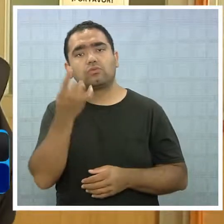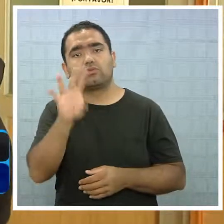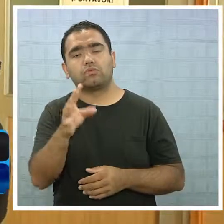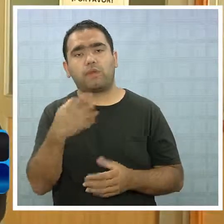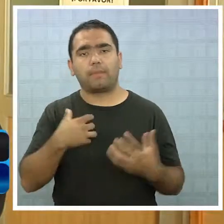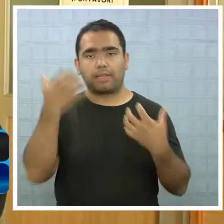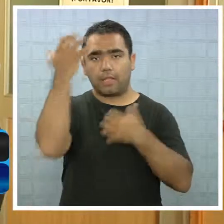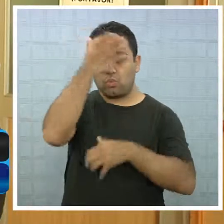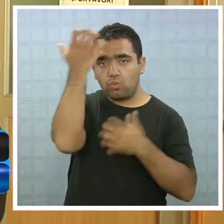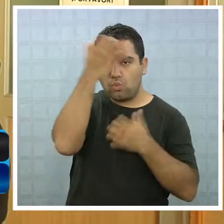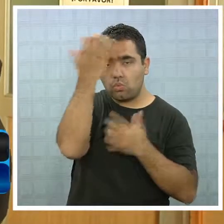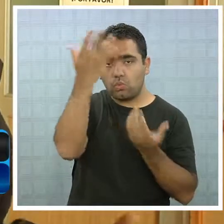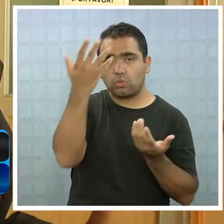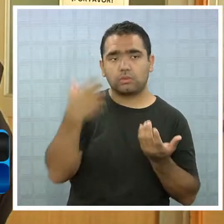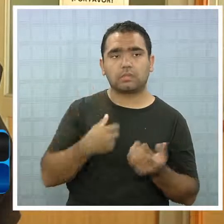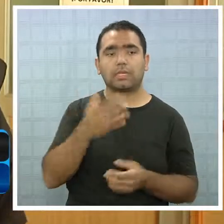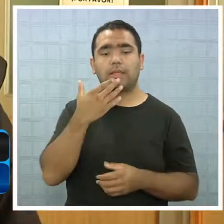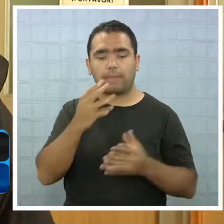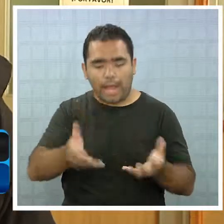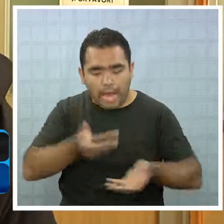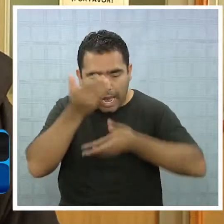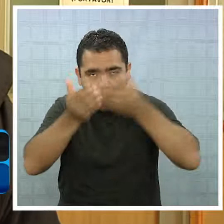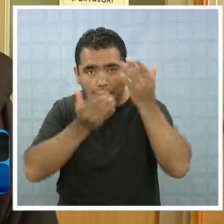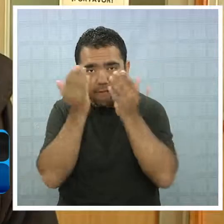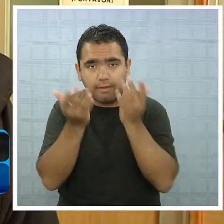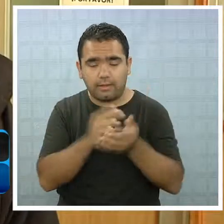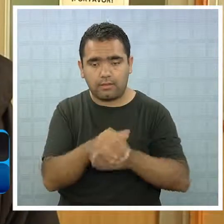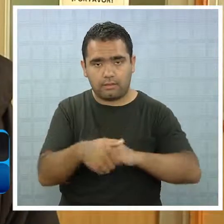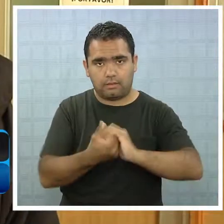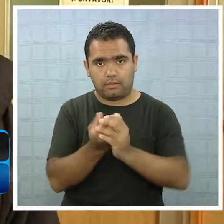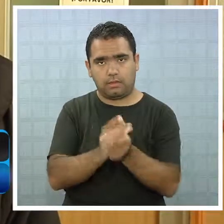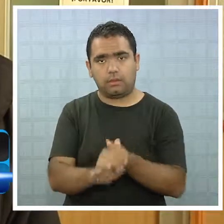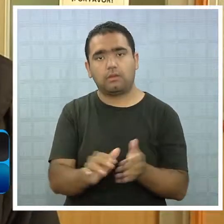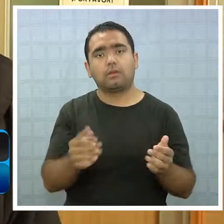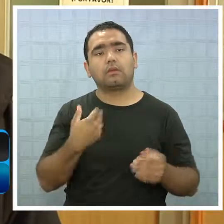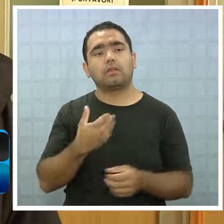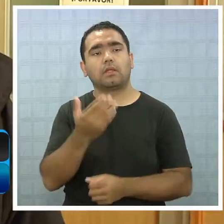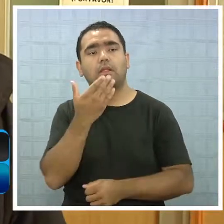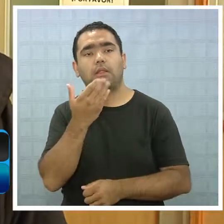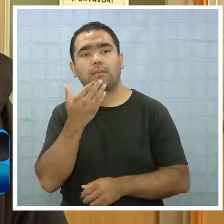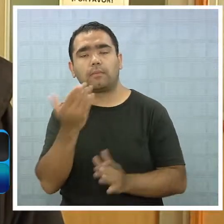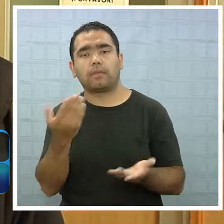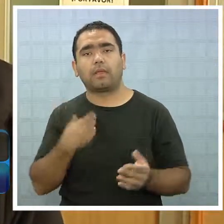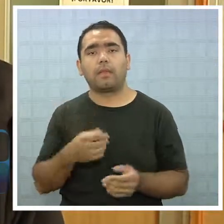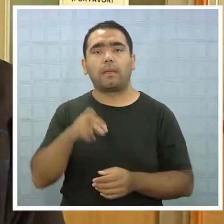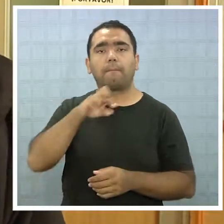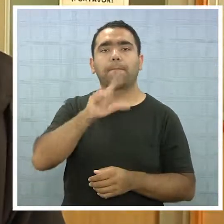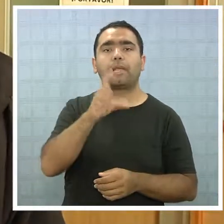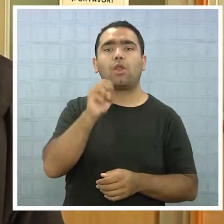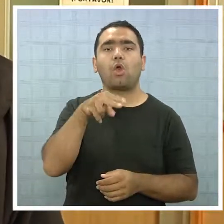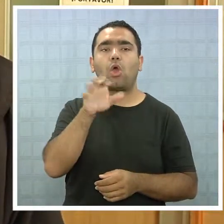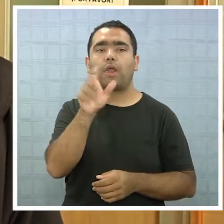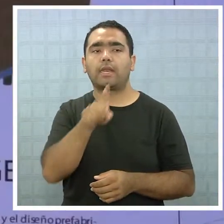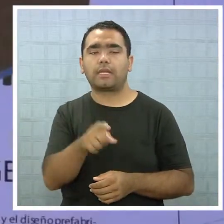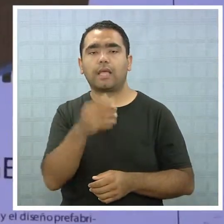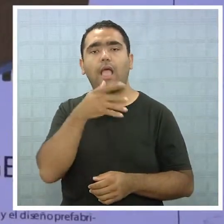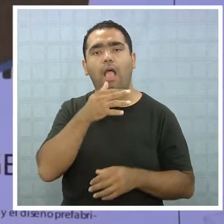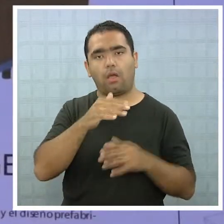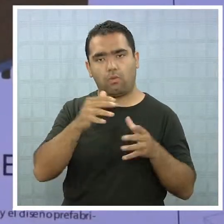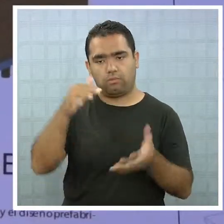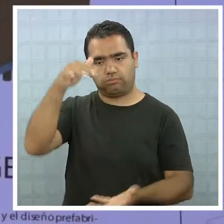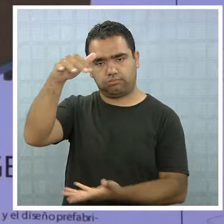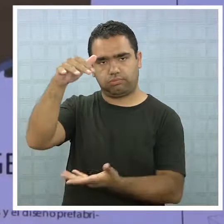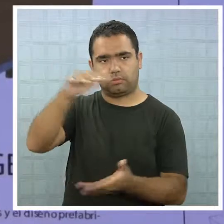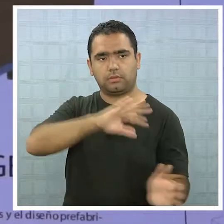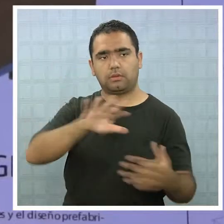y mujeres, baterías de baño para hombres y mujeres, lavaderos en el mismo sector y además pilones para poder abastecer de agua. Ese es el estándar.